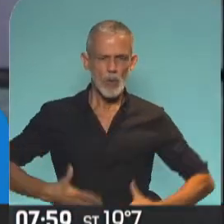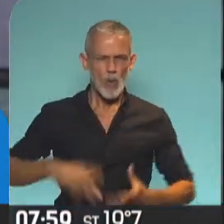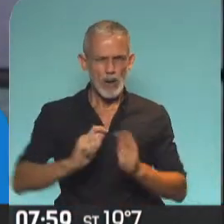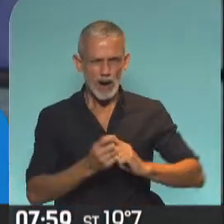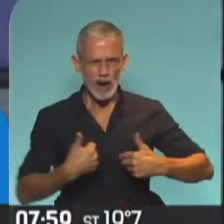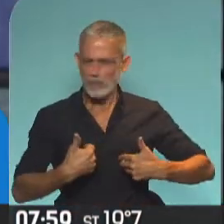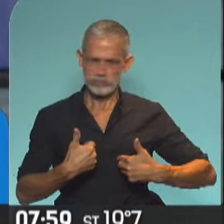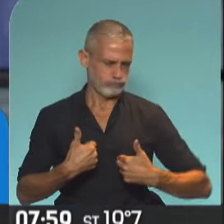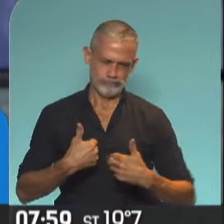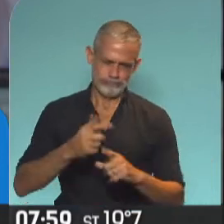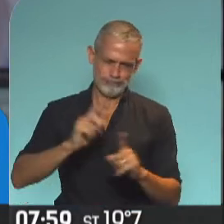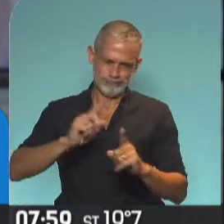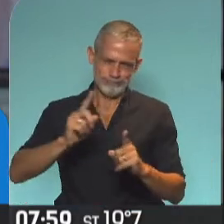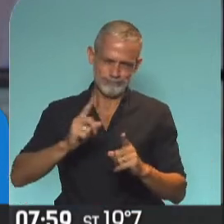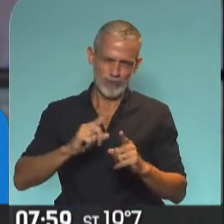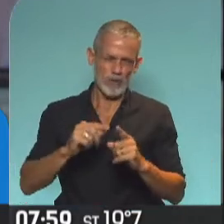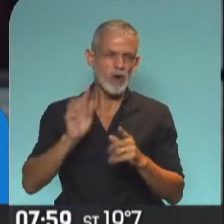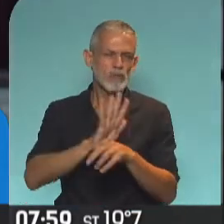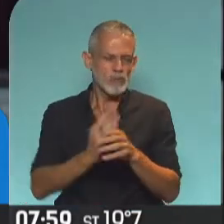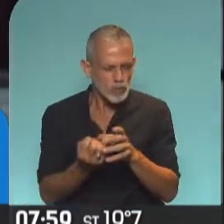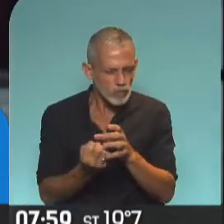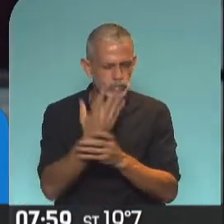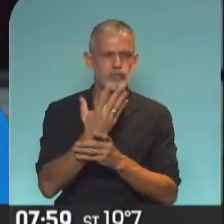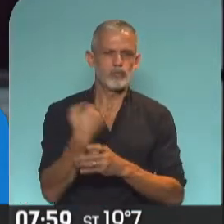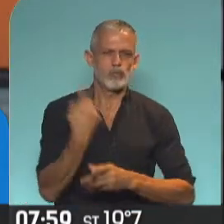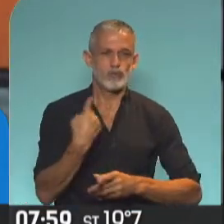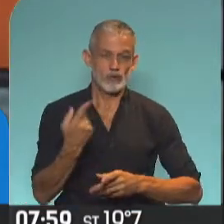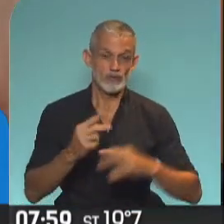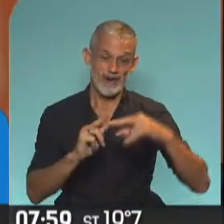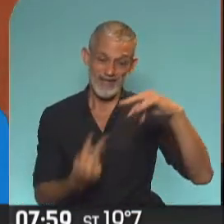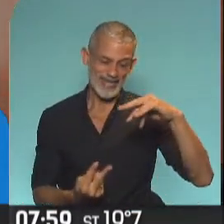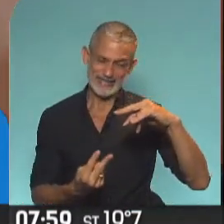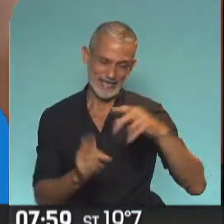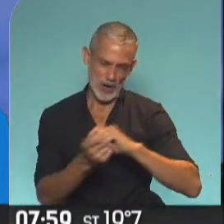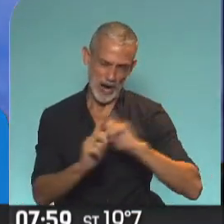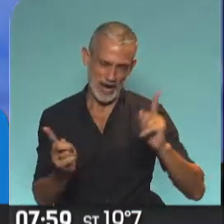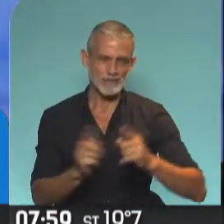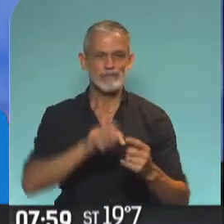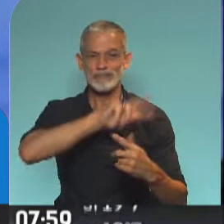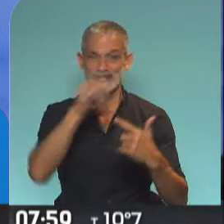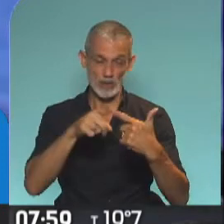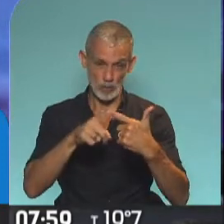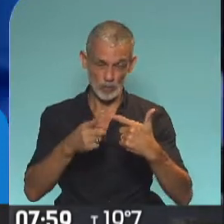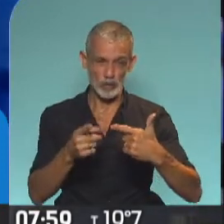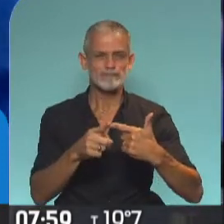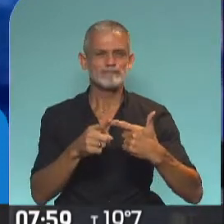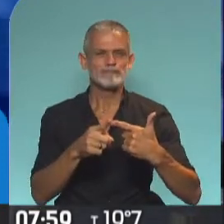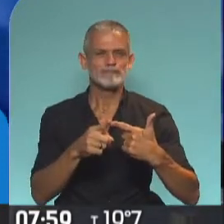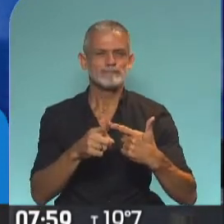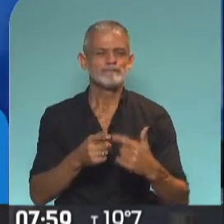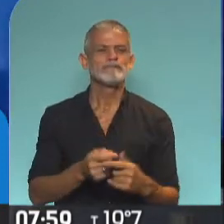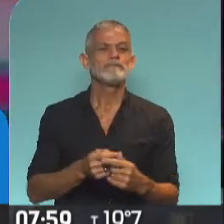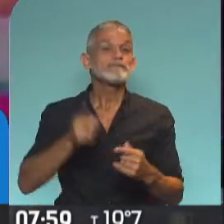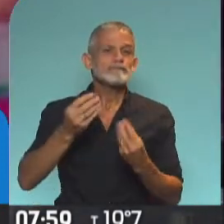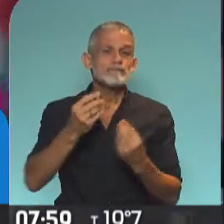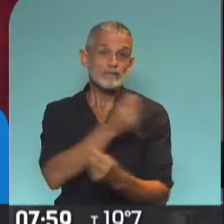nuestro propio origen genético. Bien. Bueno, vamos a pasar al segundo mito. En este